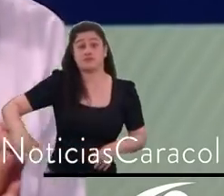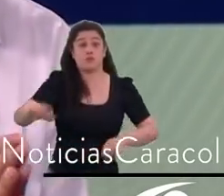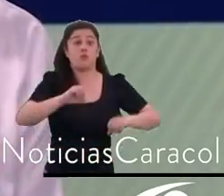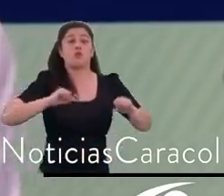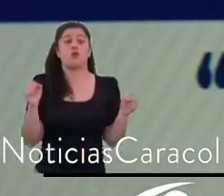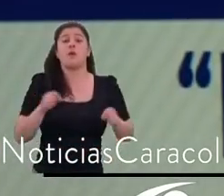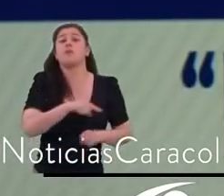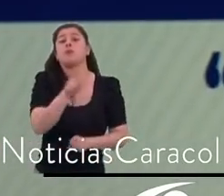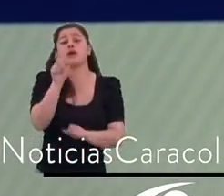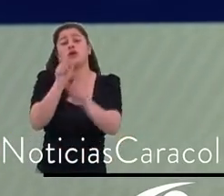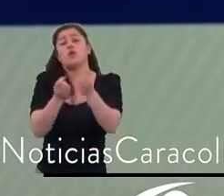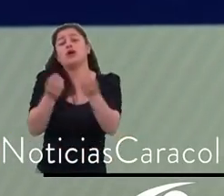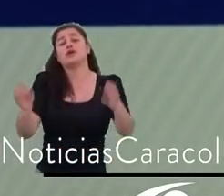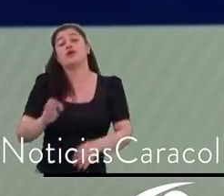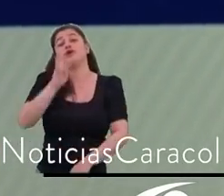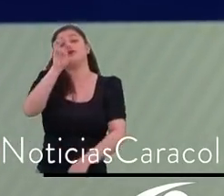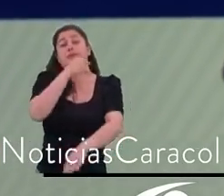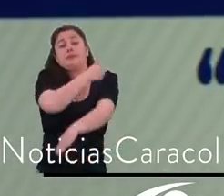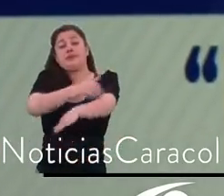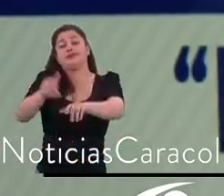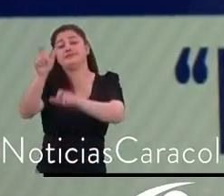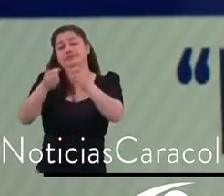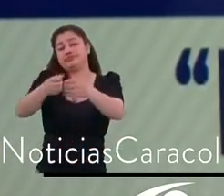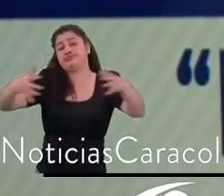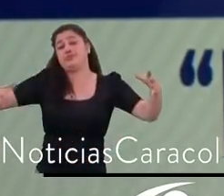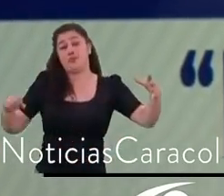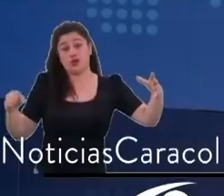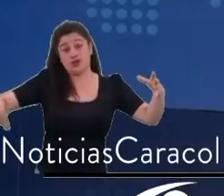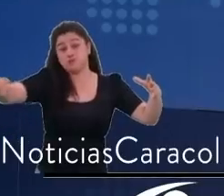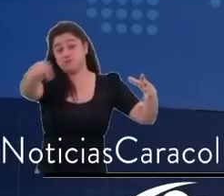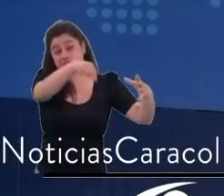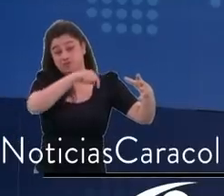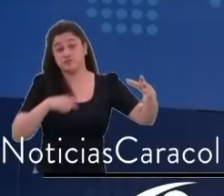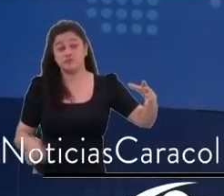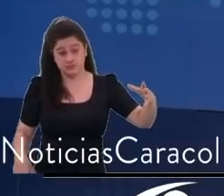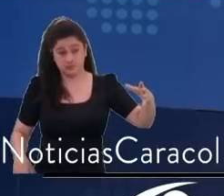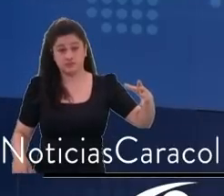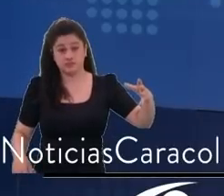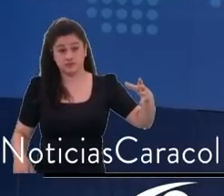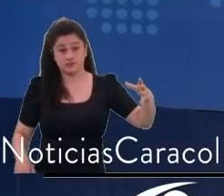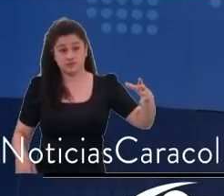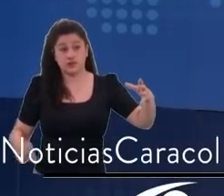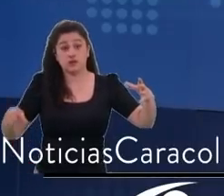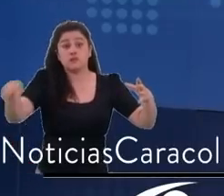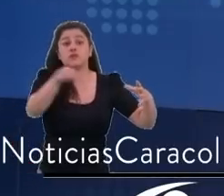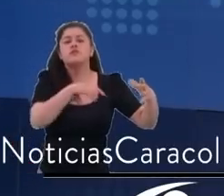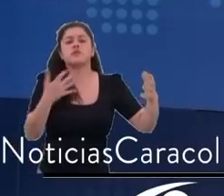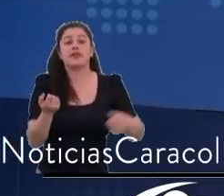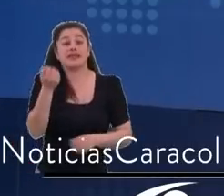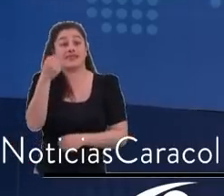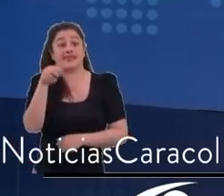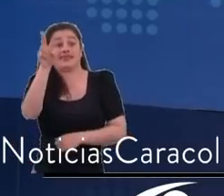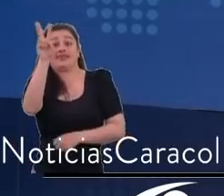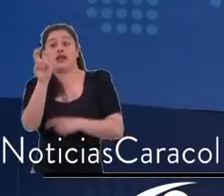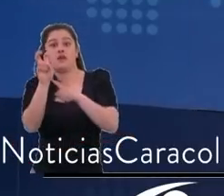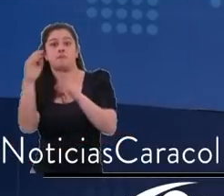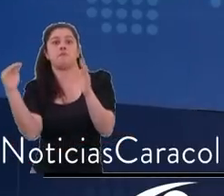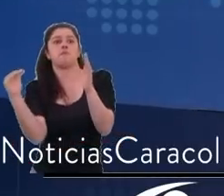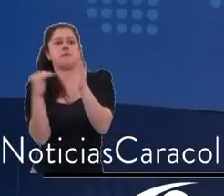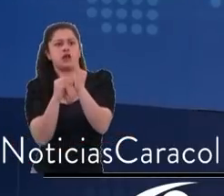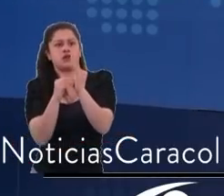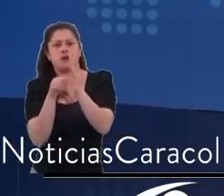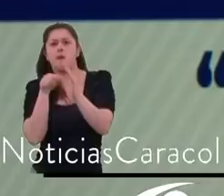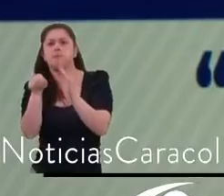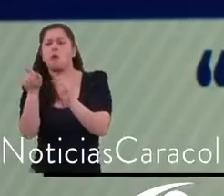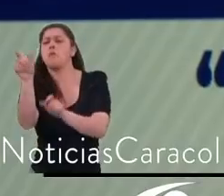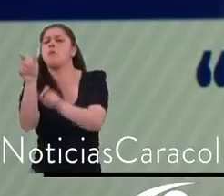mil, solamente tiene 6 mil por turno, es muy poquito para cuidar a la gente, entonces hemos ido reforzando, por